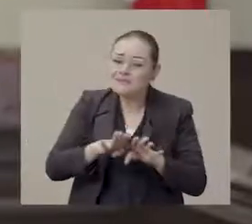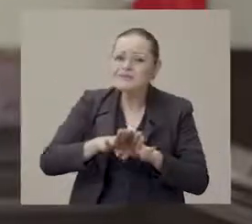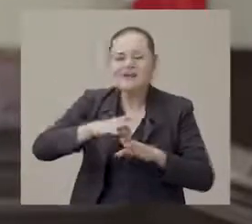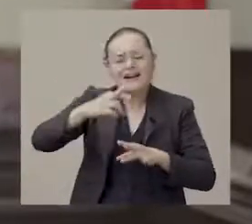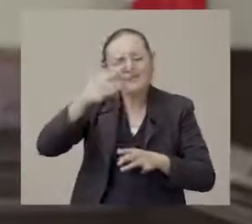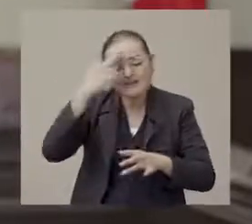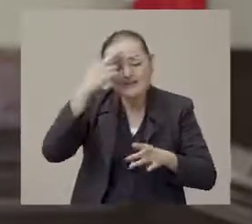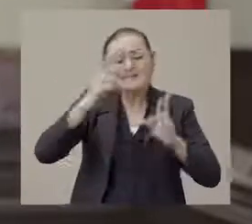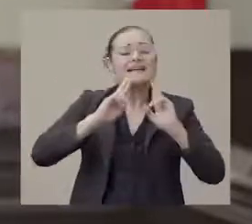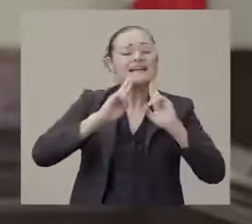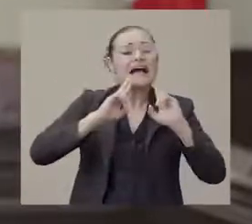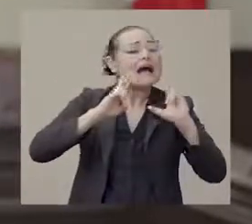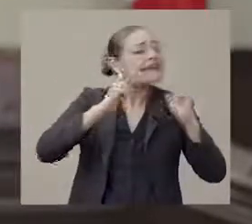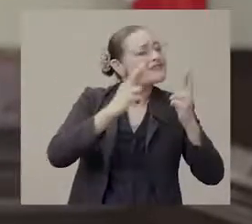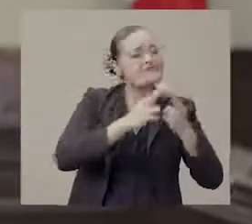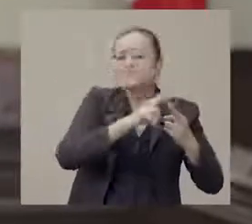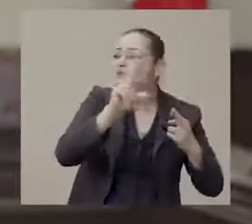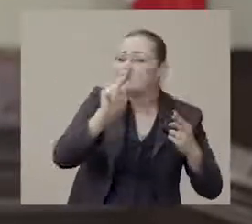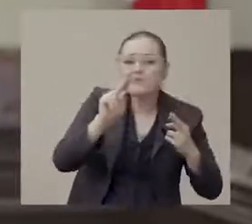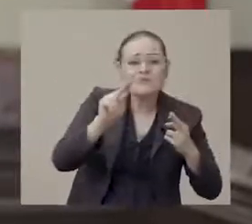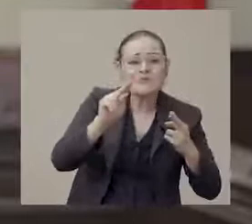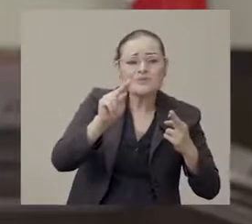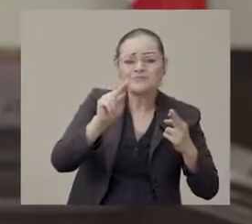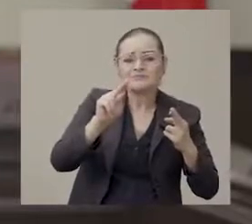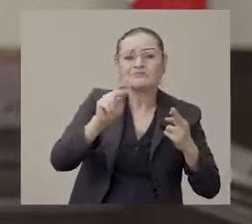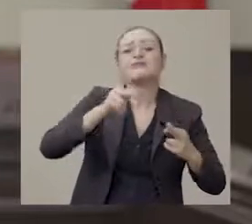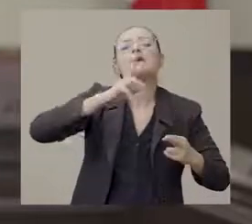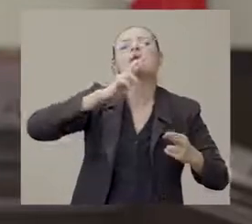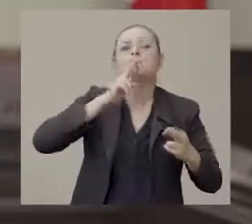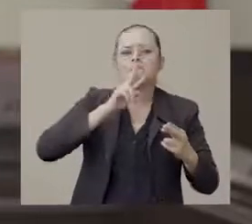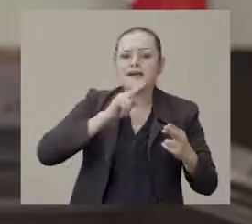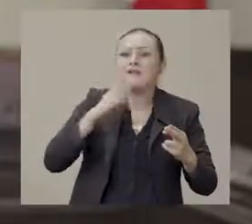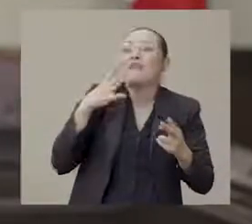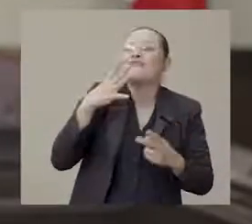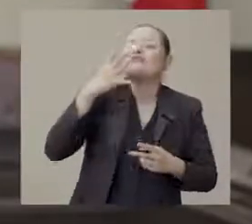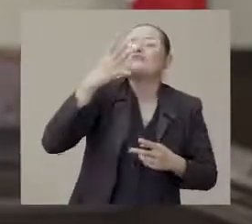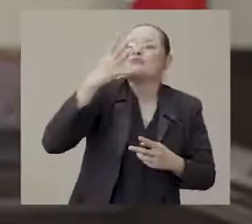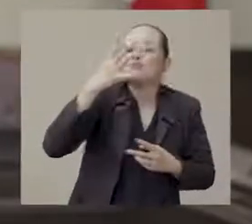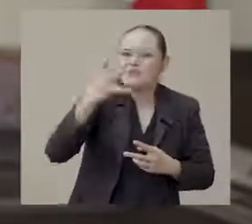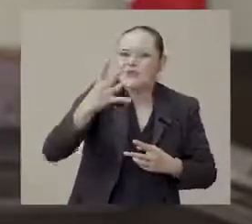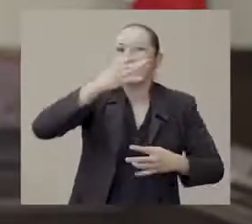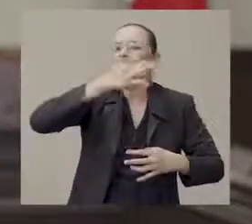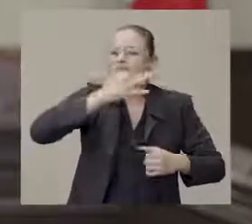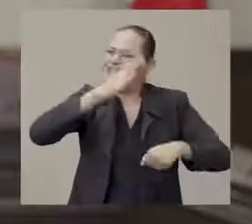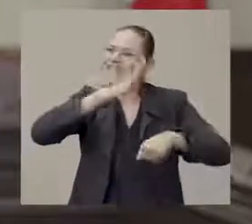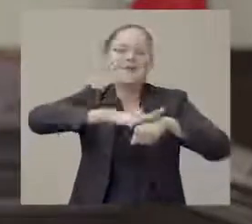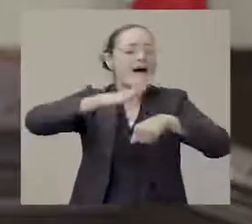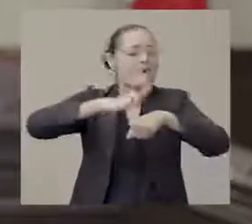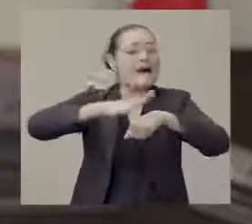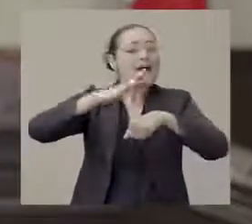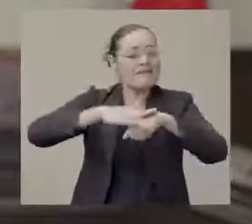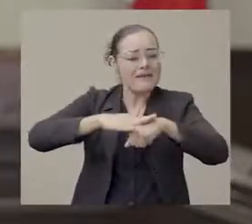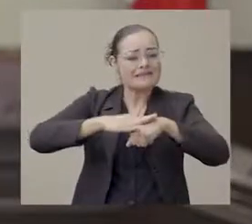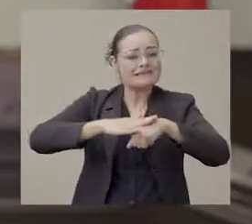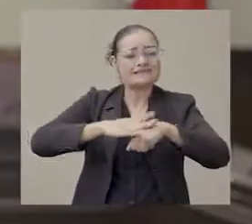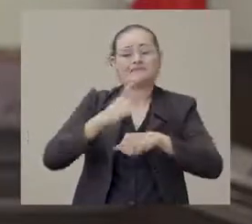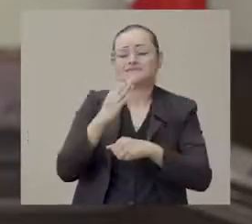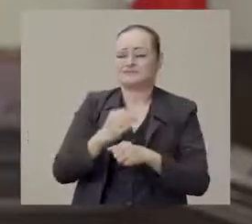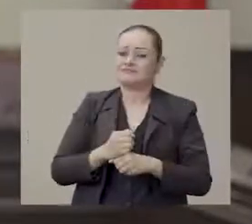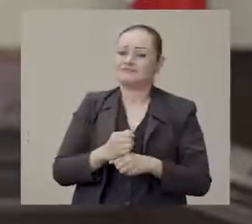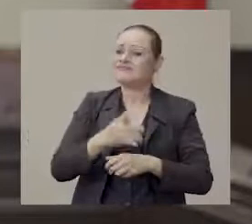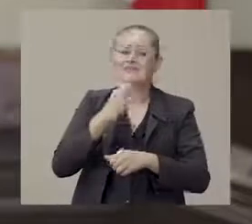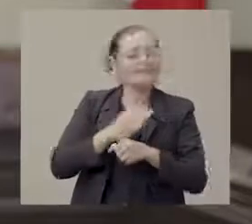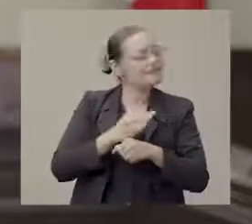el sacrificio de no reunirnos en estas fiestas decembrinas a cambio de que podamos juntos celebrar muchos años más.